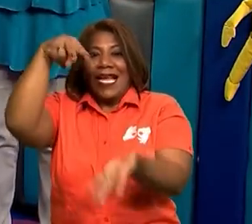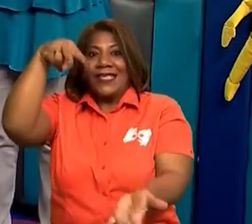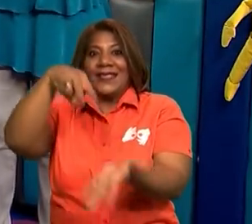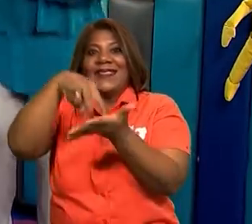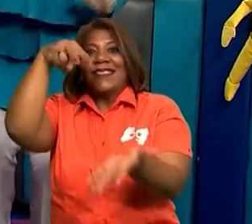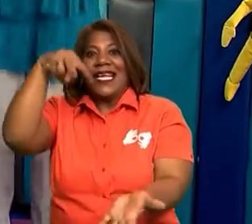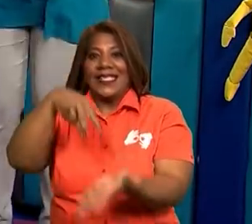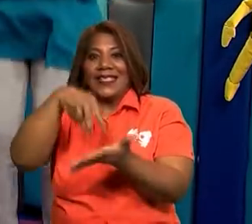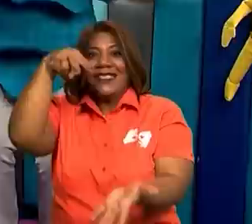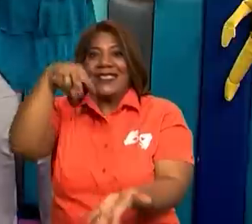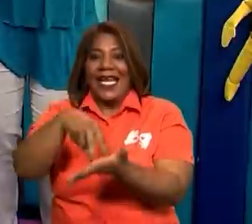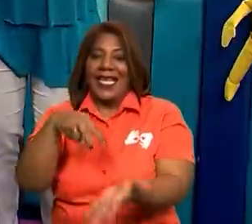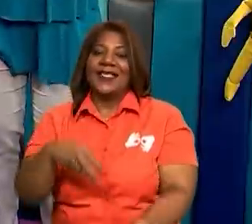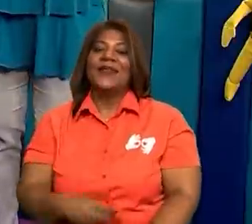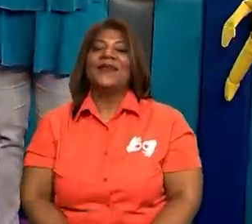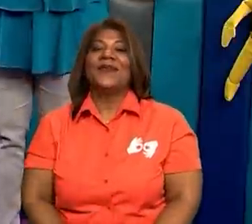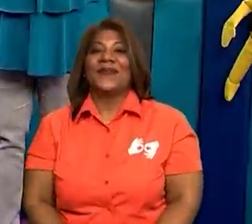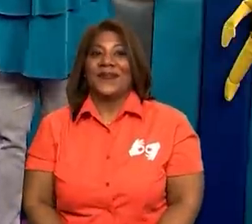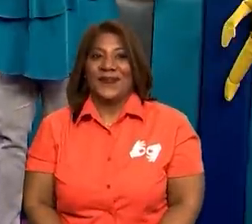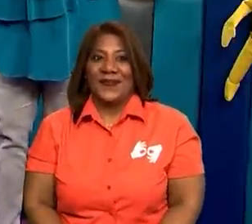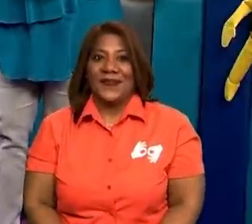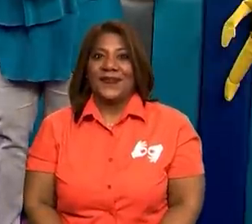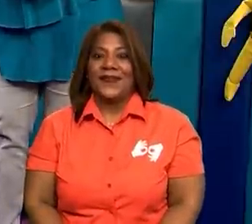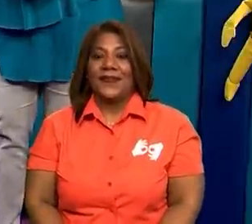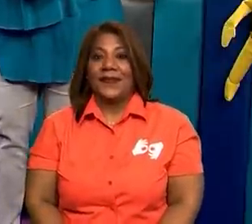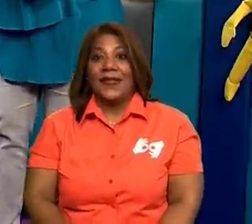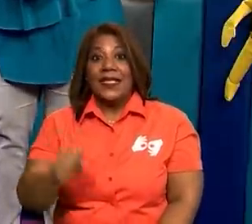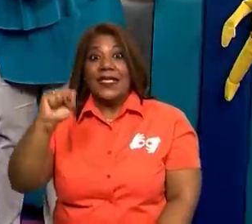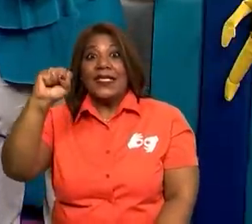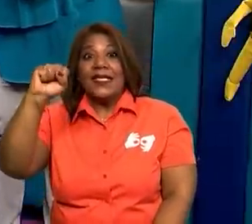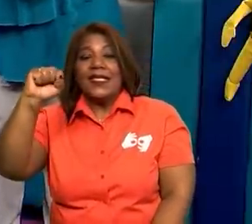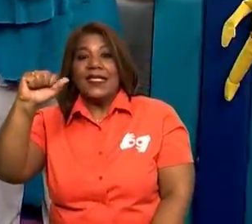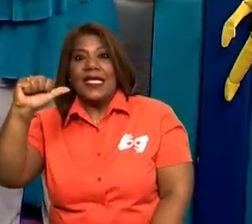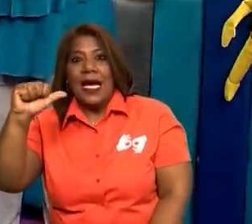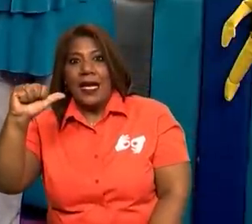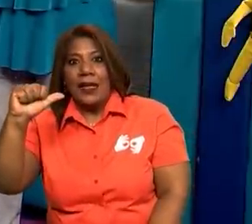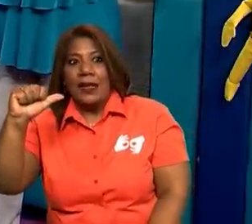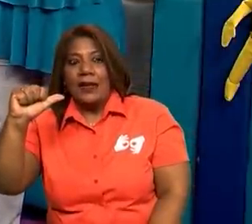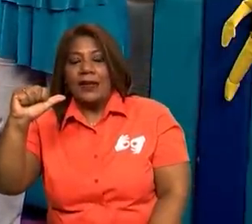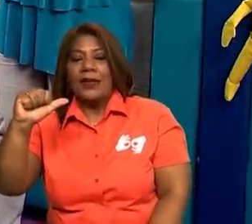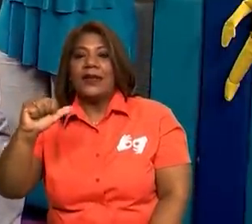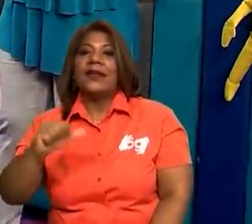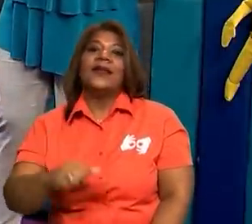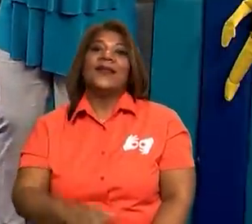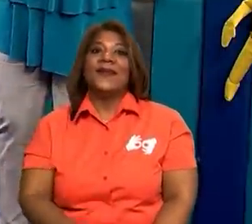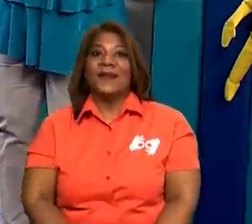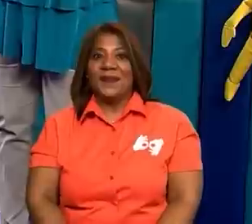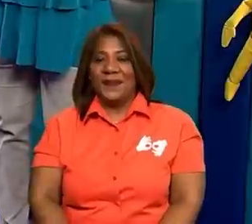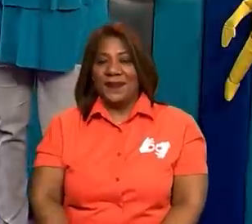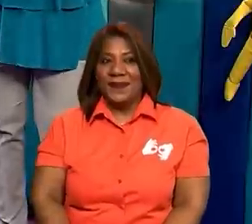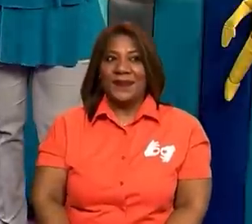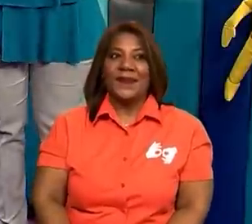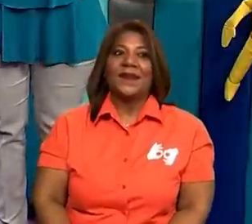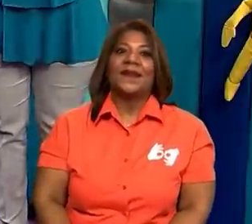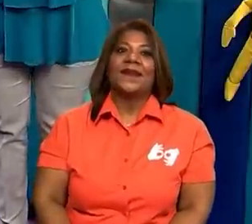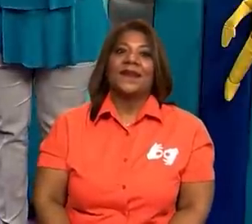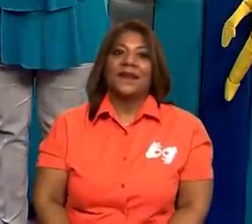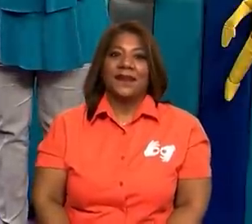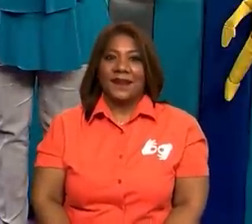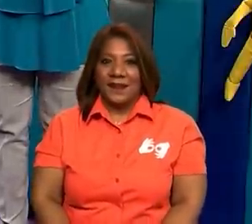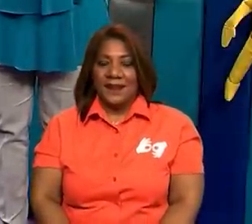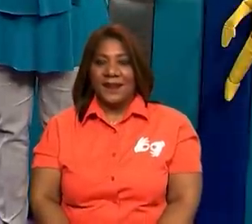Saltar. Muy bien, ¿dónde está la S? Al principio. Muy bien.